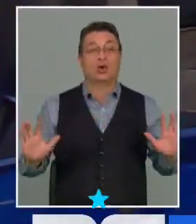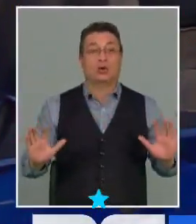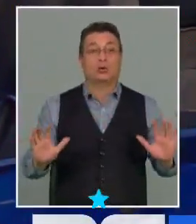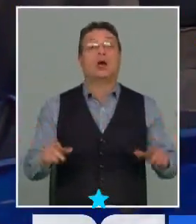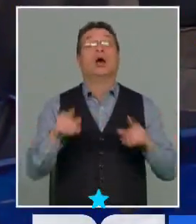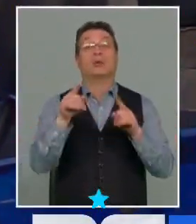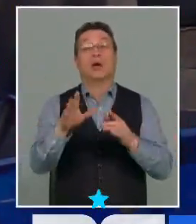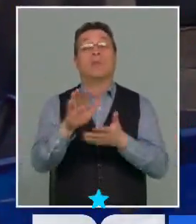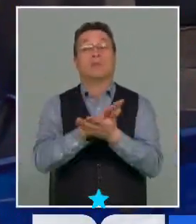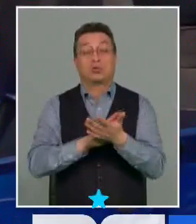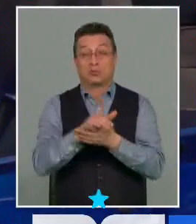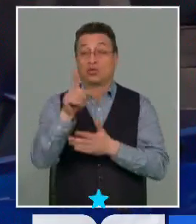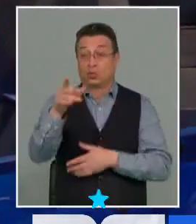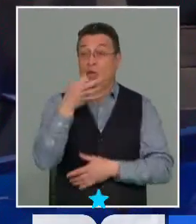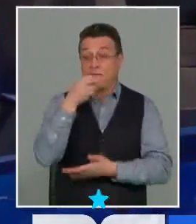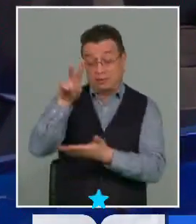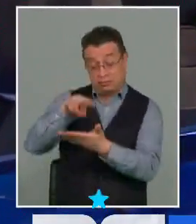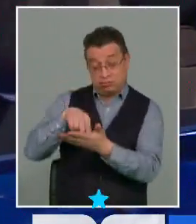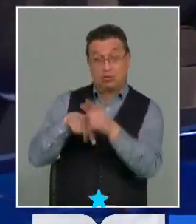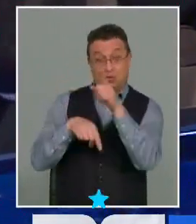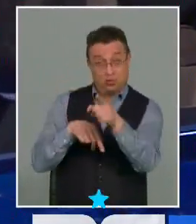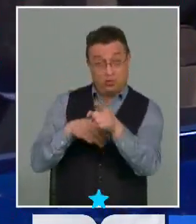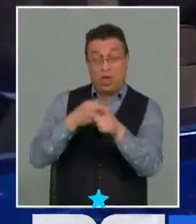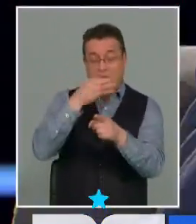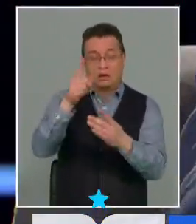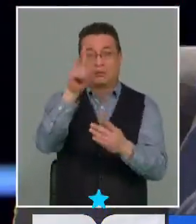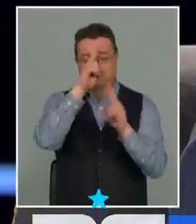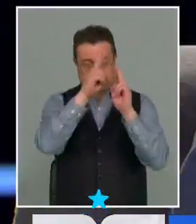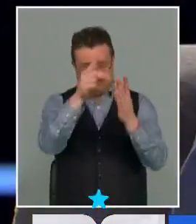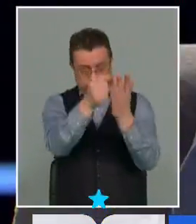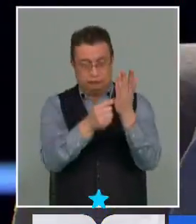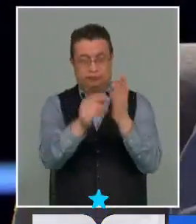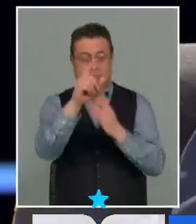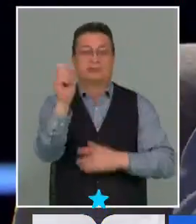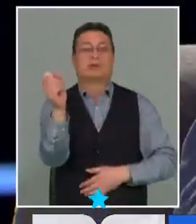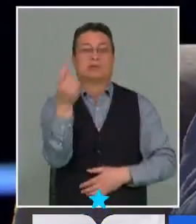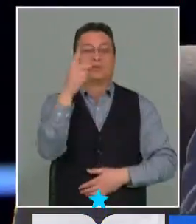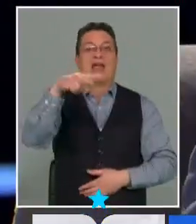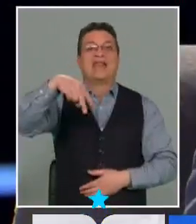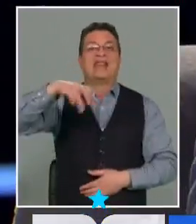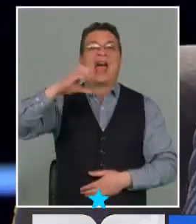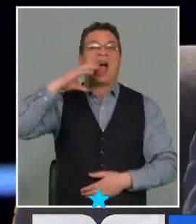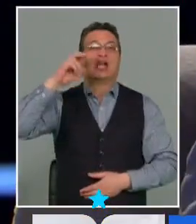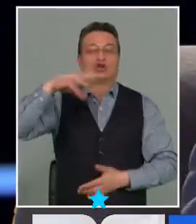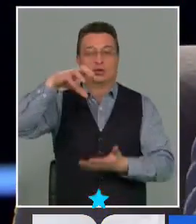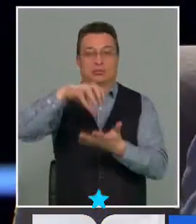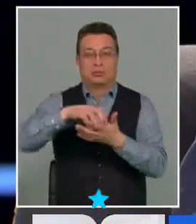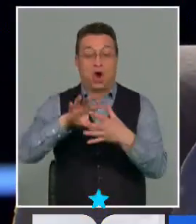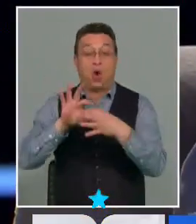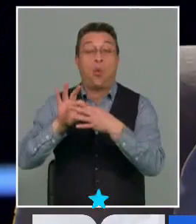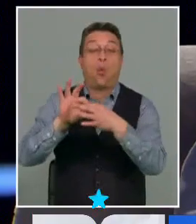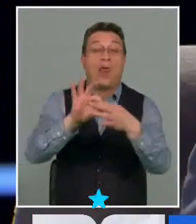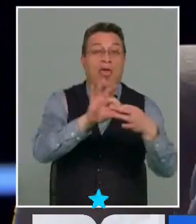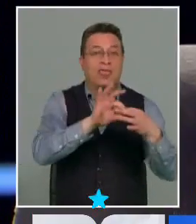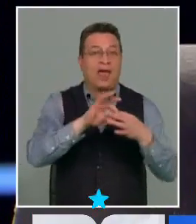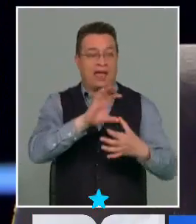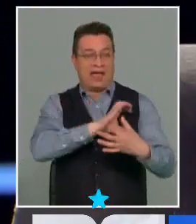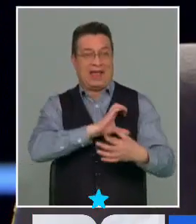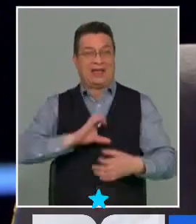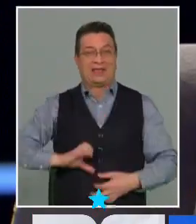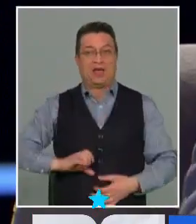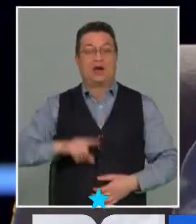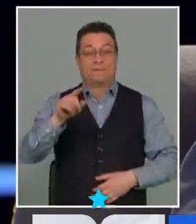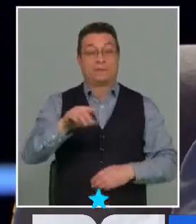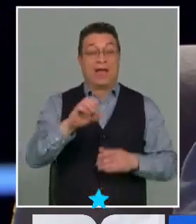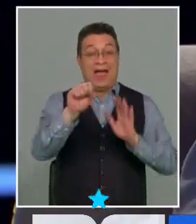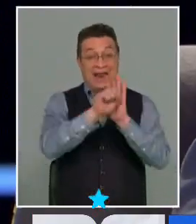Por ejemplo, en el artículo que acabas de leer tú que dice que reconoce a las primeras naciones en el contexto de la unidad del Estado. Pero antes, el